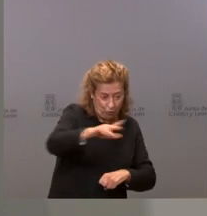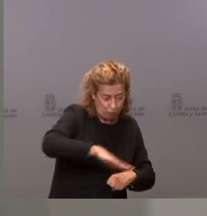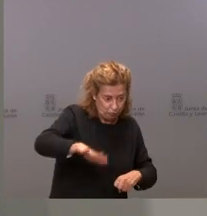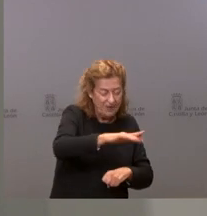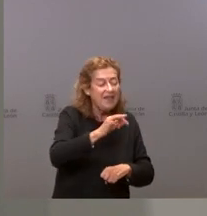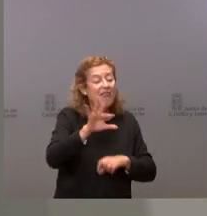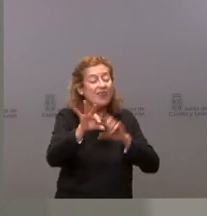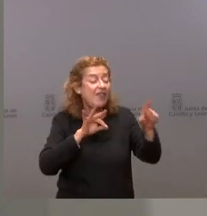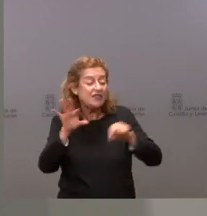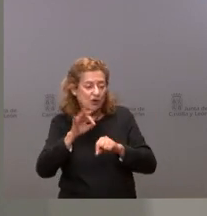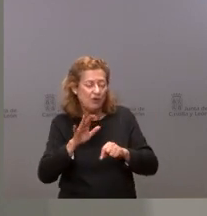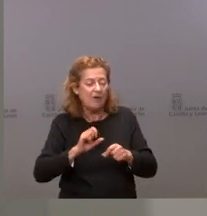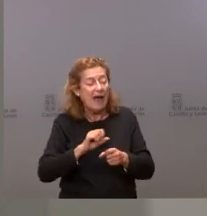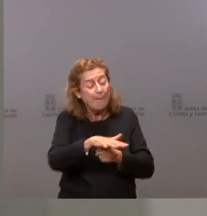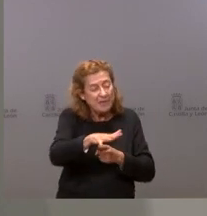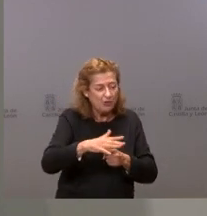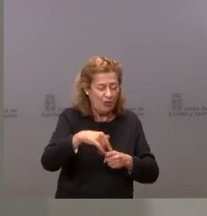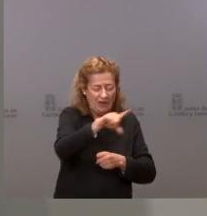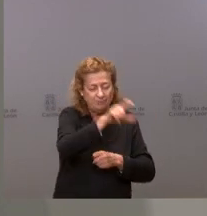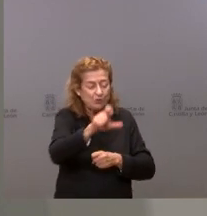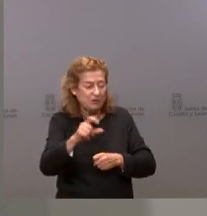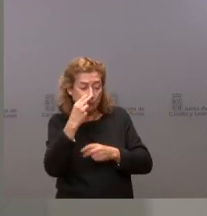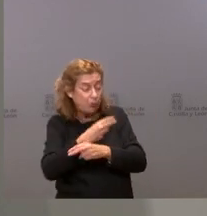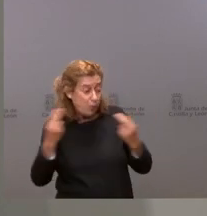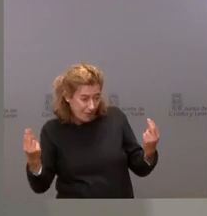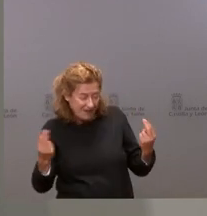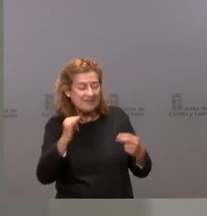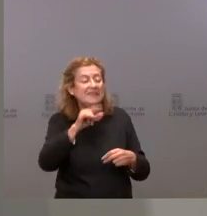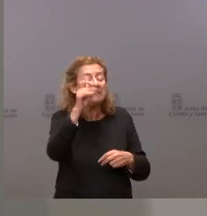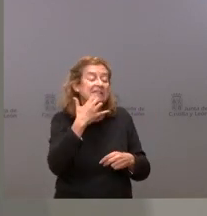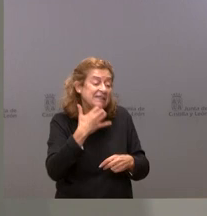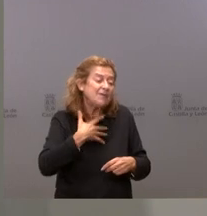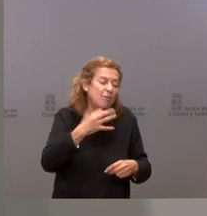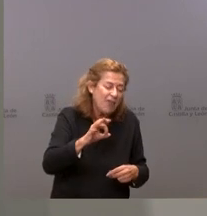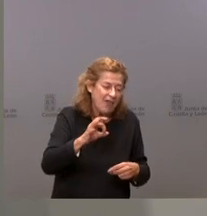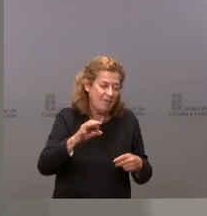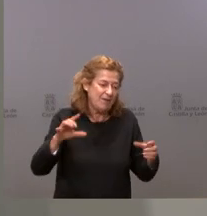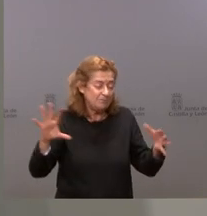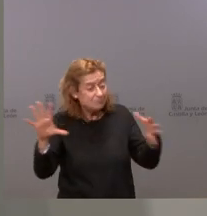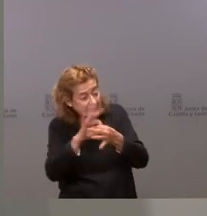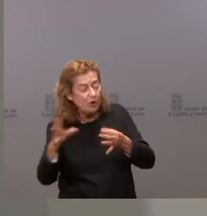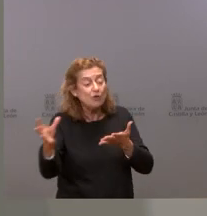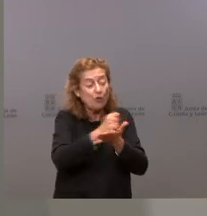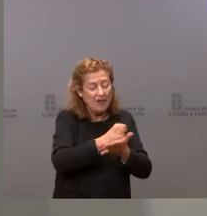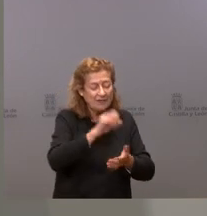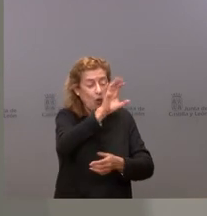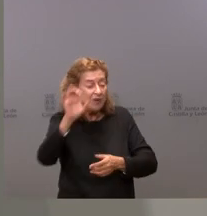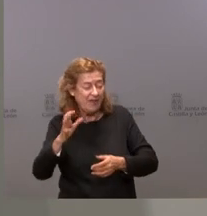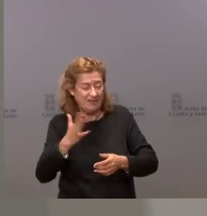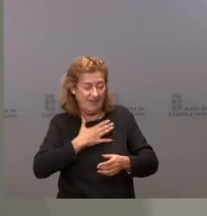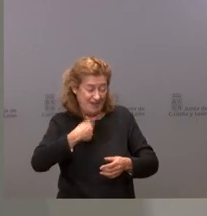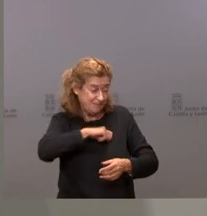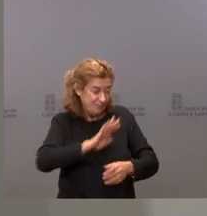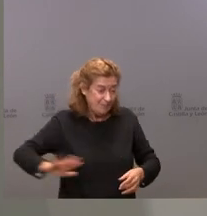al ámbito de los responsables públicos y, si es posible, en coordinación de todas las comunidades autónomas en el Consejo